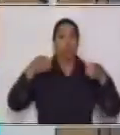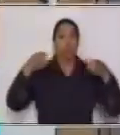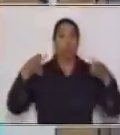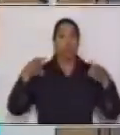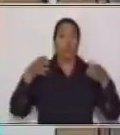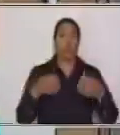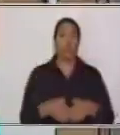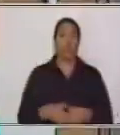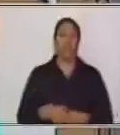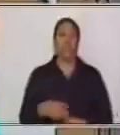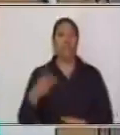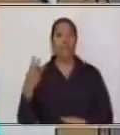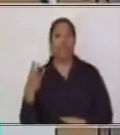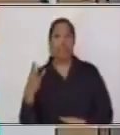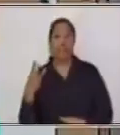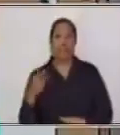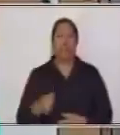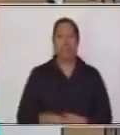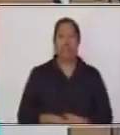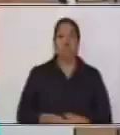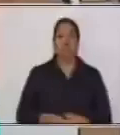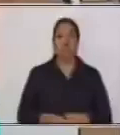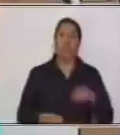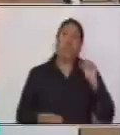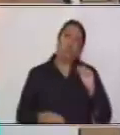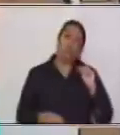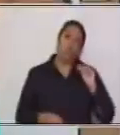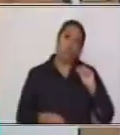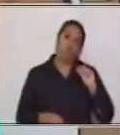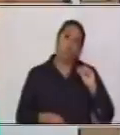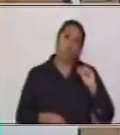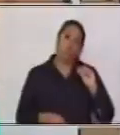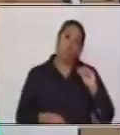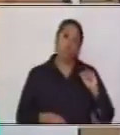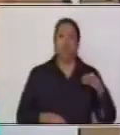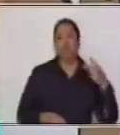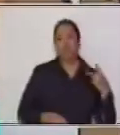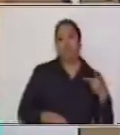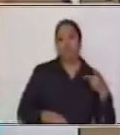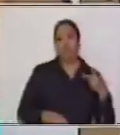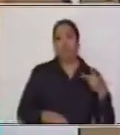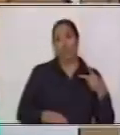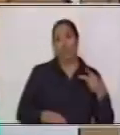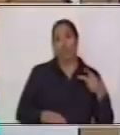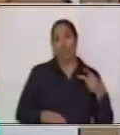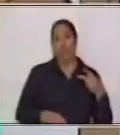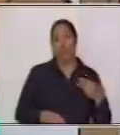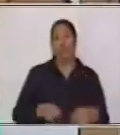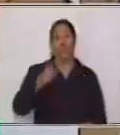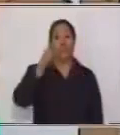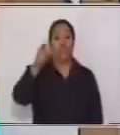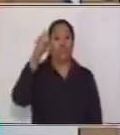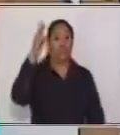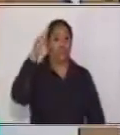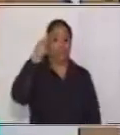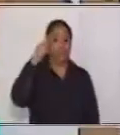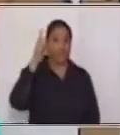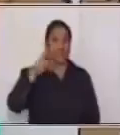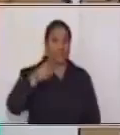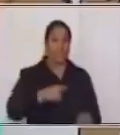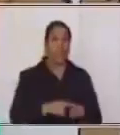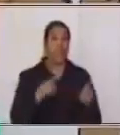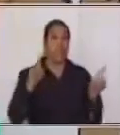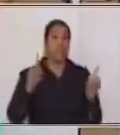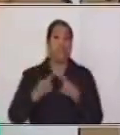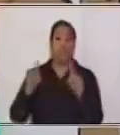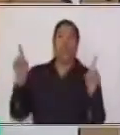tres y hay pocos que tienen dos. Y recordemos la diferencia del